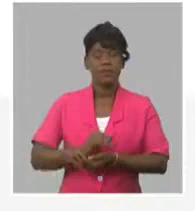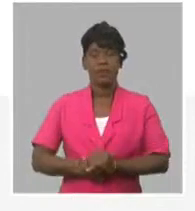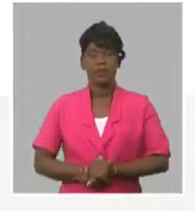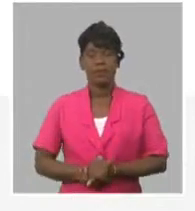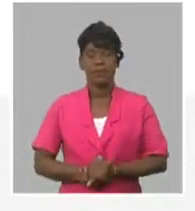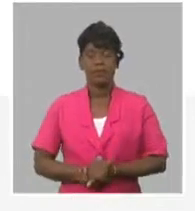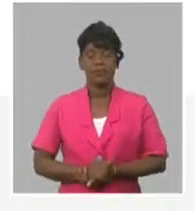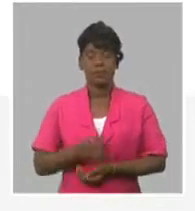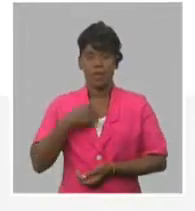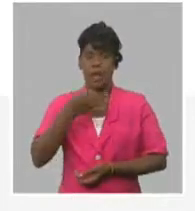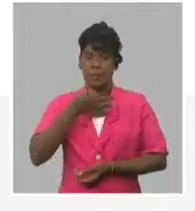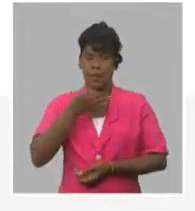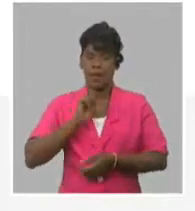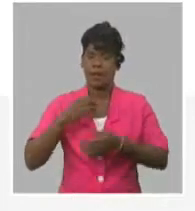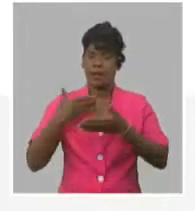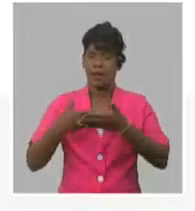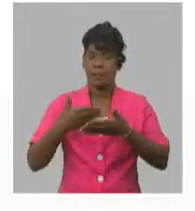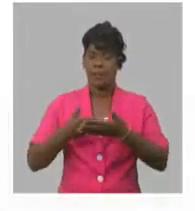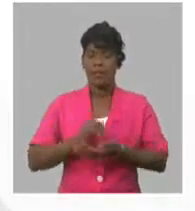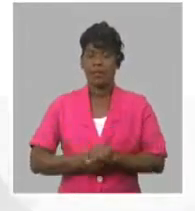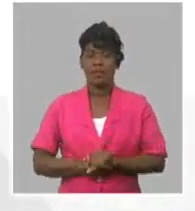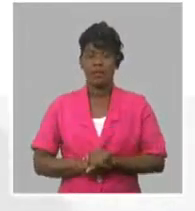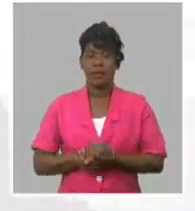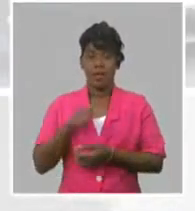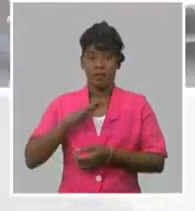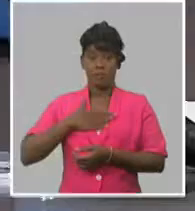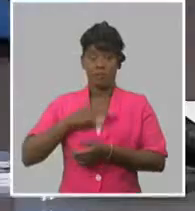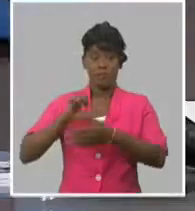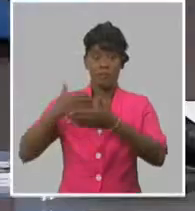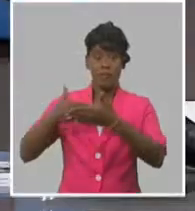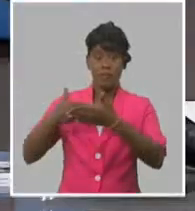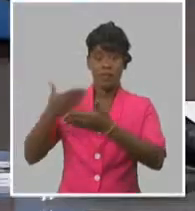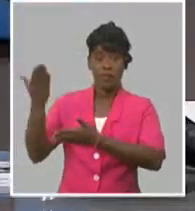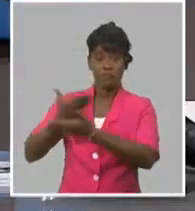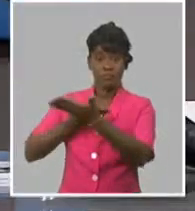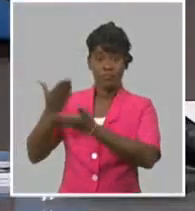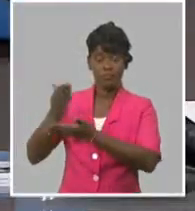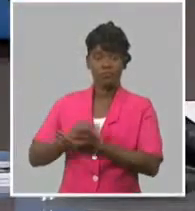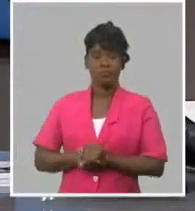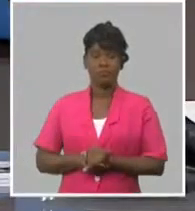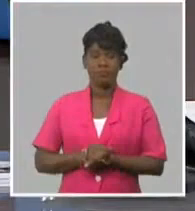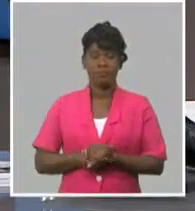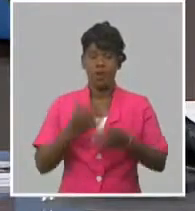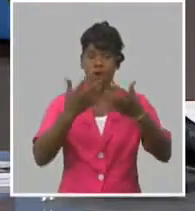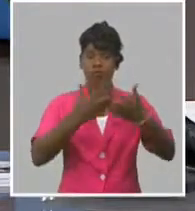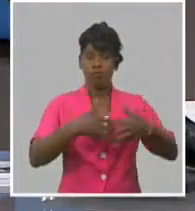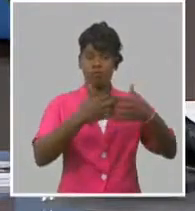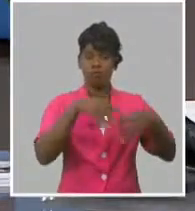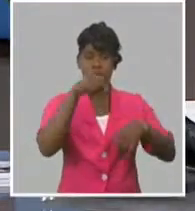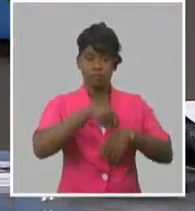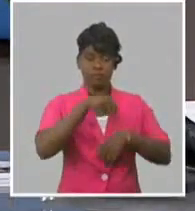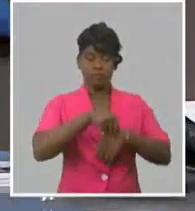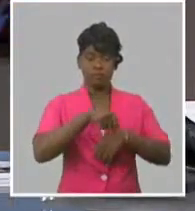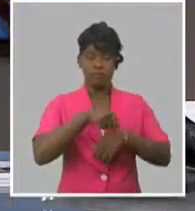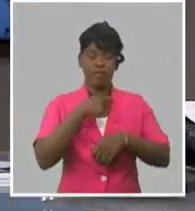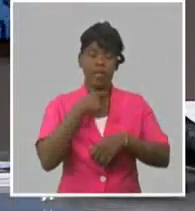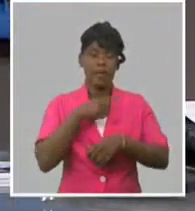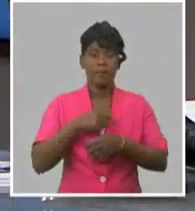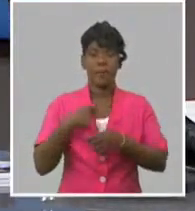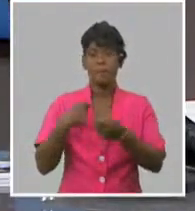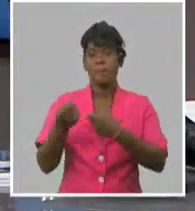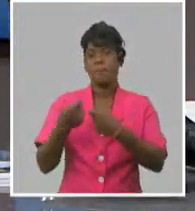ejemplo claro. Tú coges una empresa que exporta, que vamos a suponer que vende